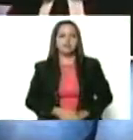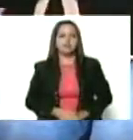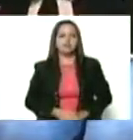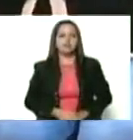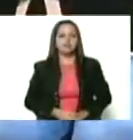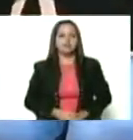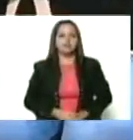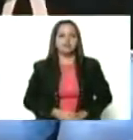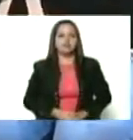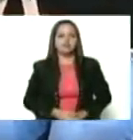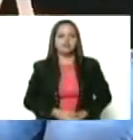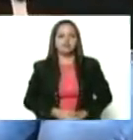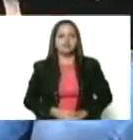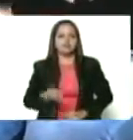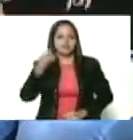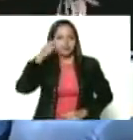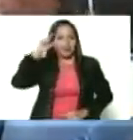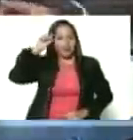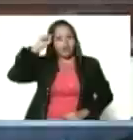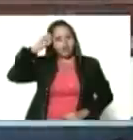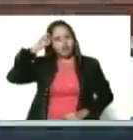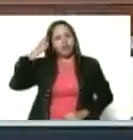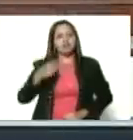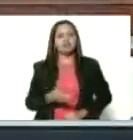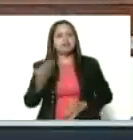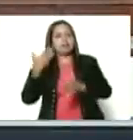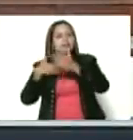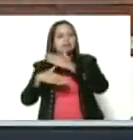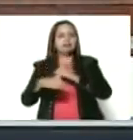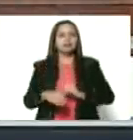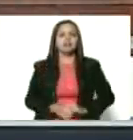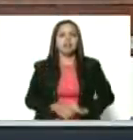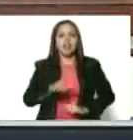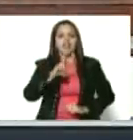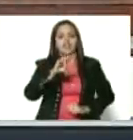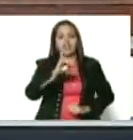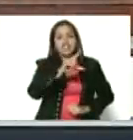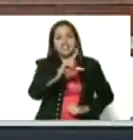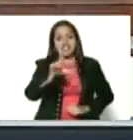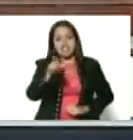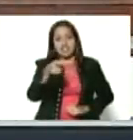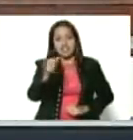Estaba recordando, Ernesto Villegas, tú que te la das de historiador.